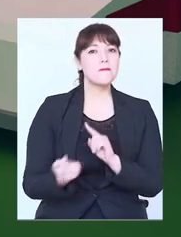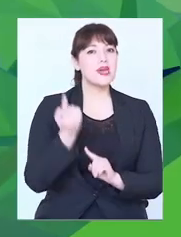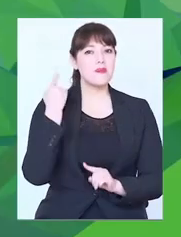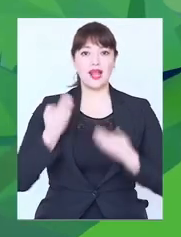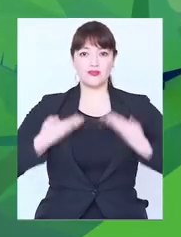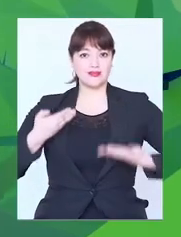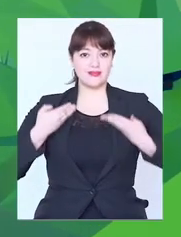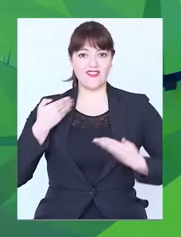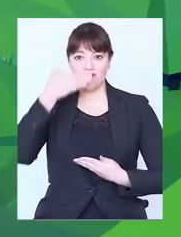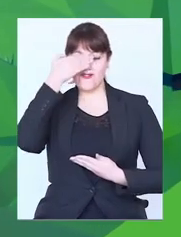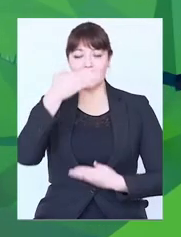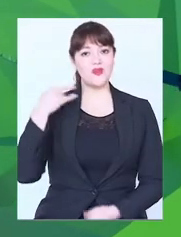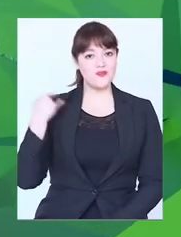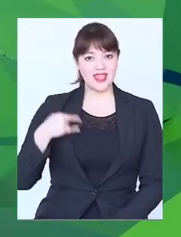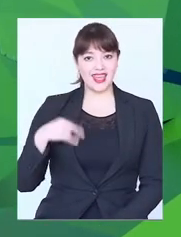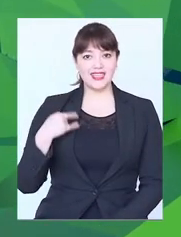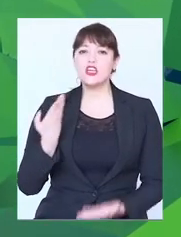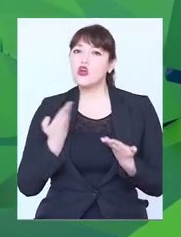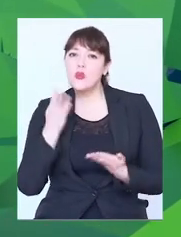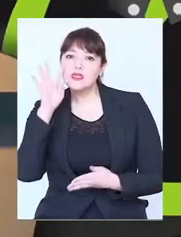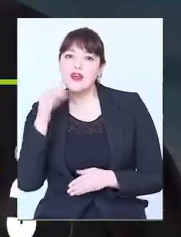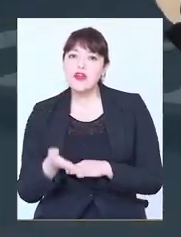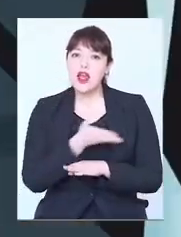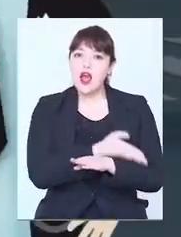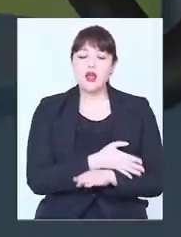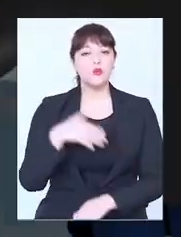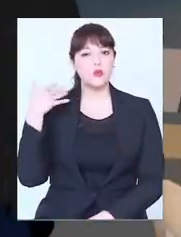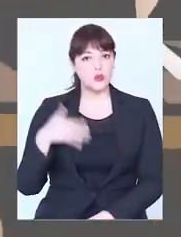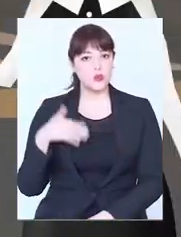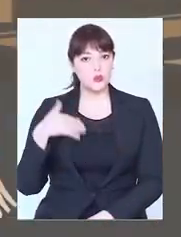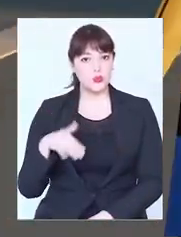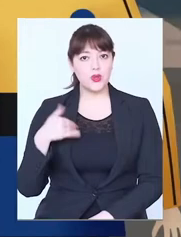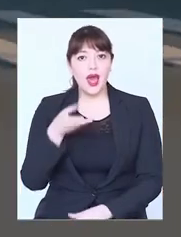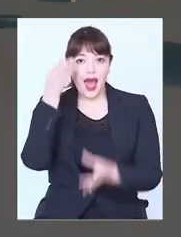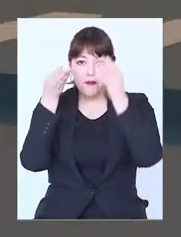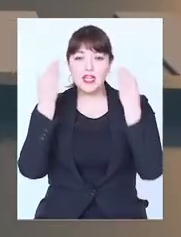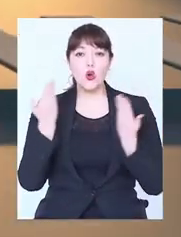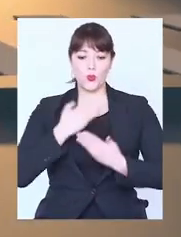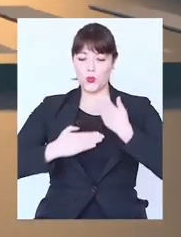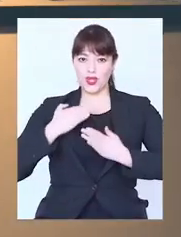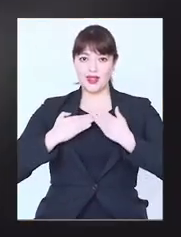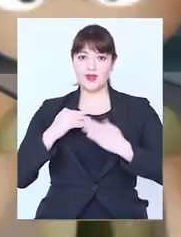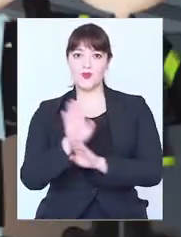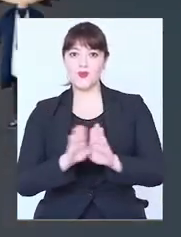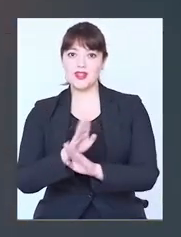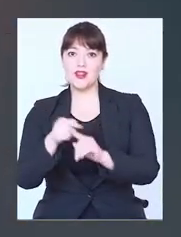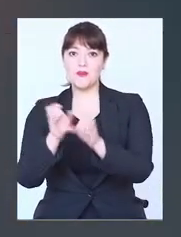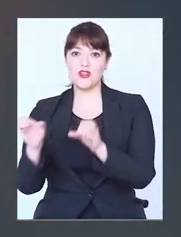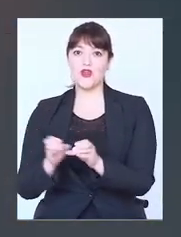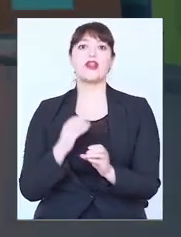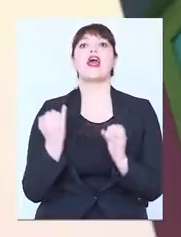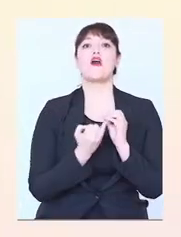primera respuesta frente a una emergencia. Y saber cómo prevenir puede ser determinante. Aprende cómo cuidarte y cuidar a todos tus